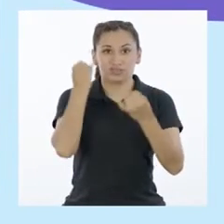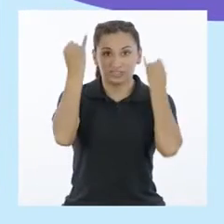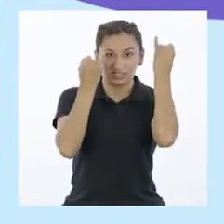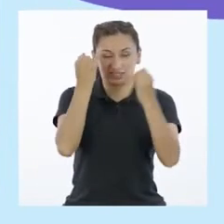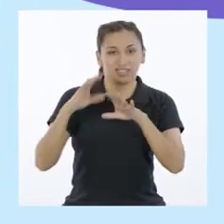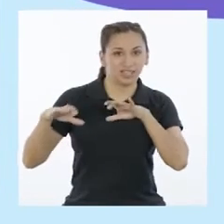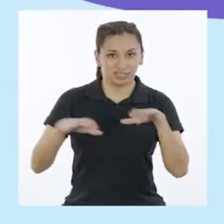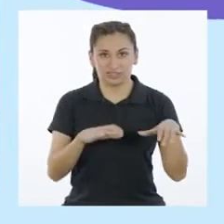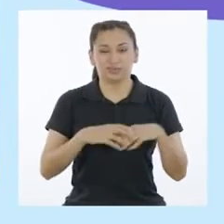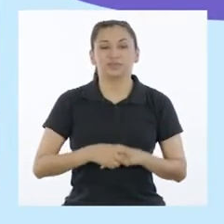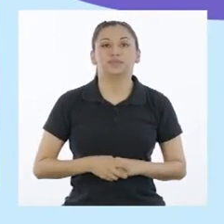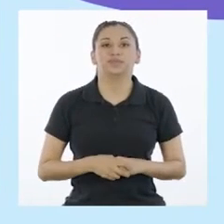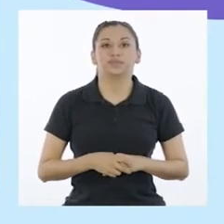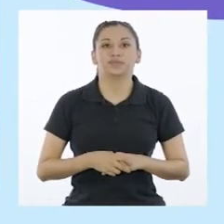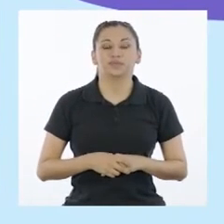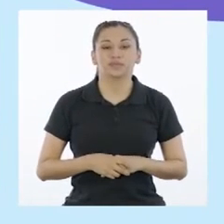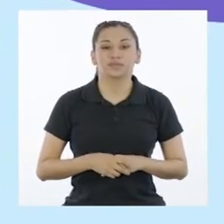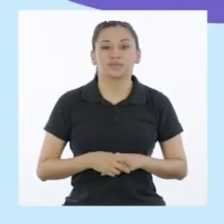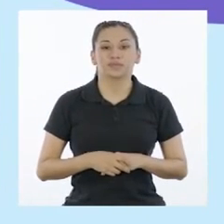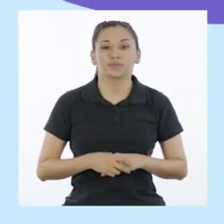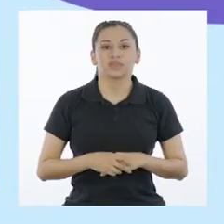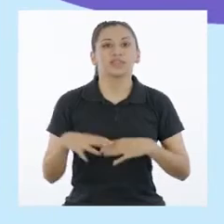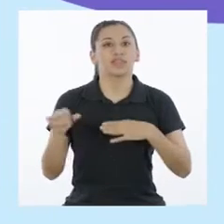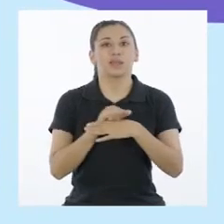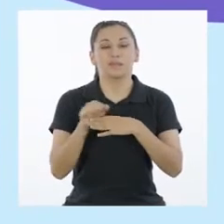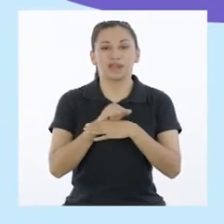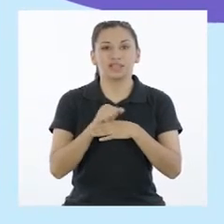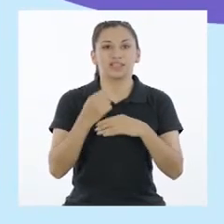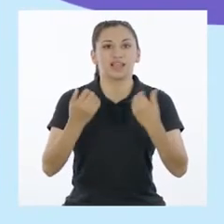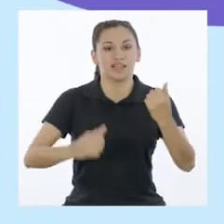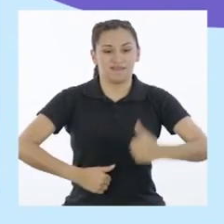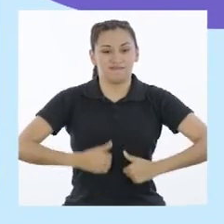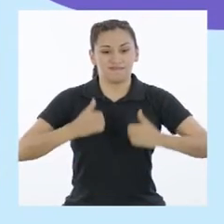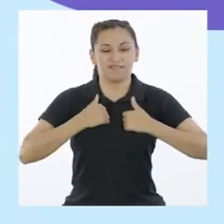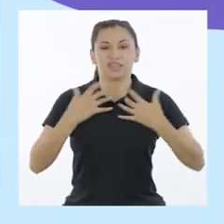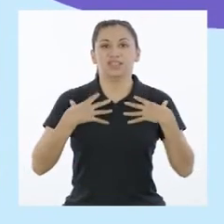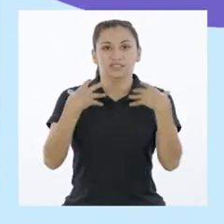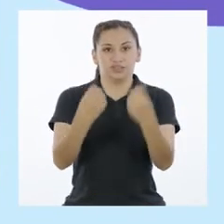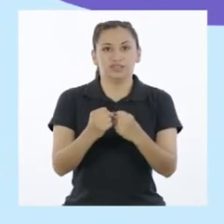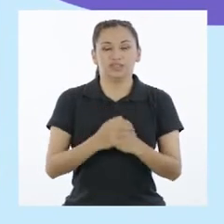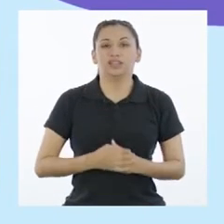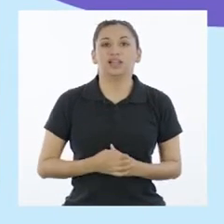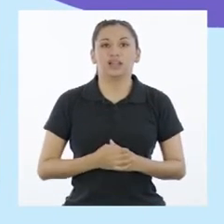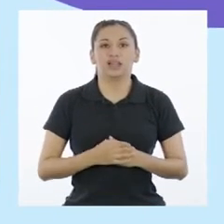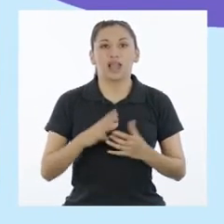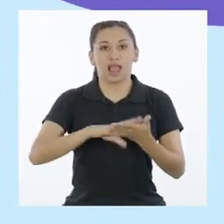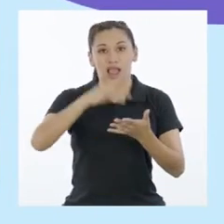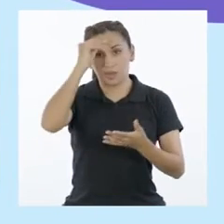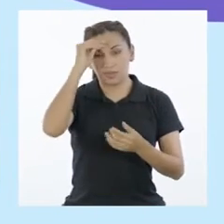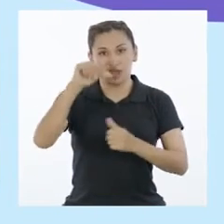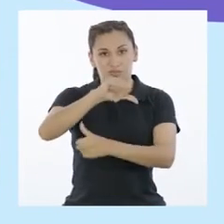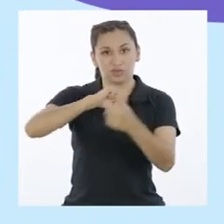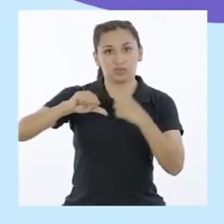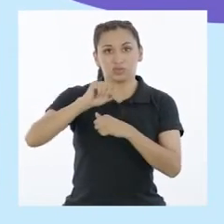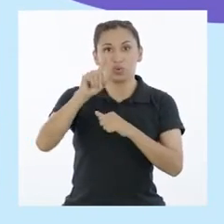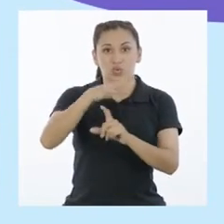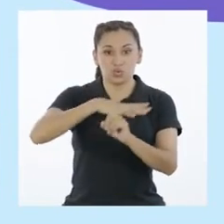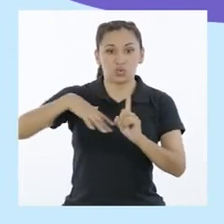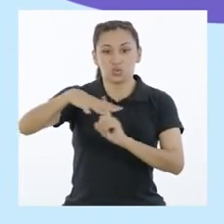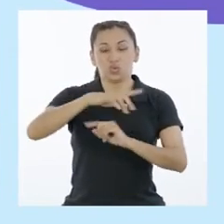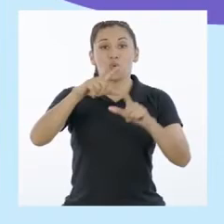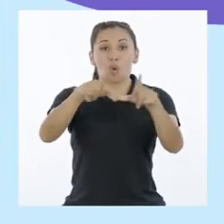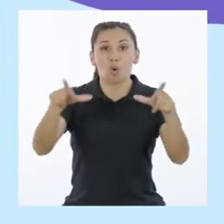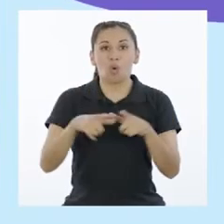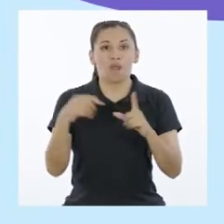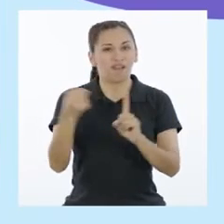concurso Ideas en Acción. Practicando estilos de vida saludables Aprendamos a convivir en un